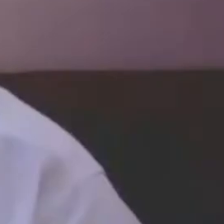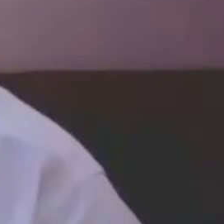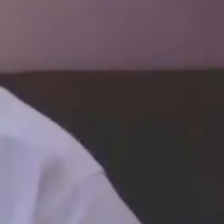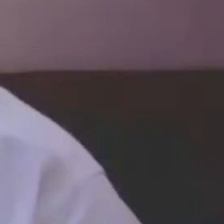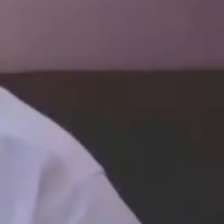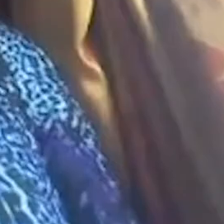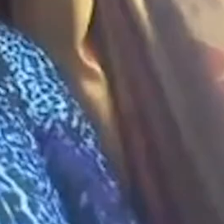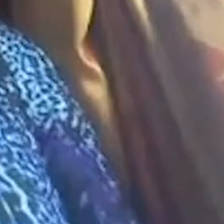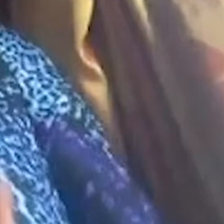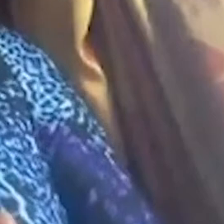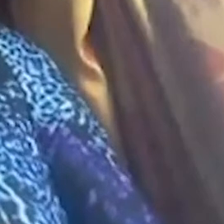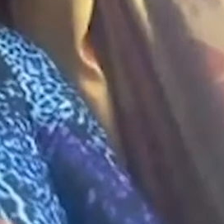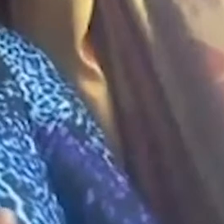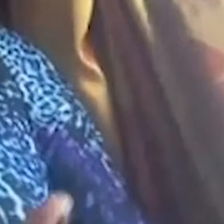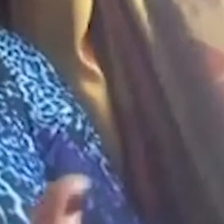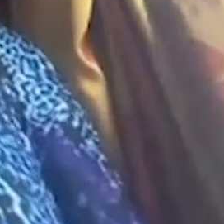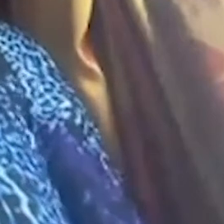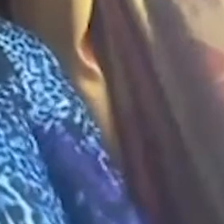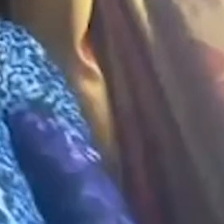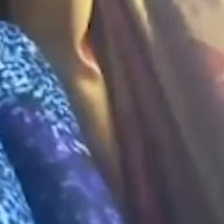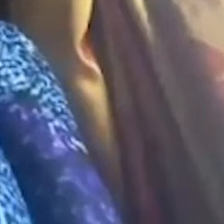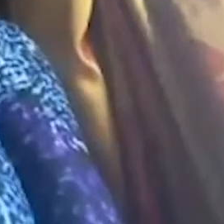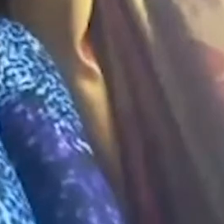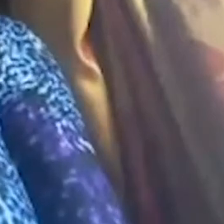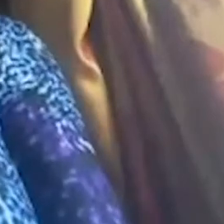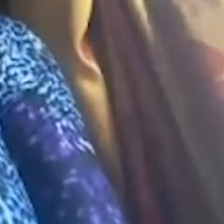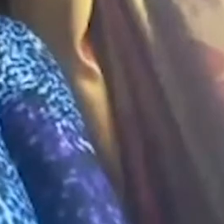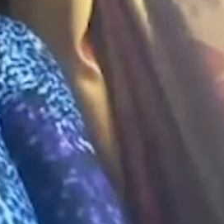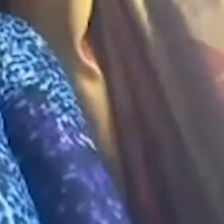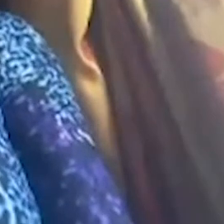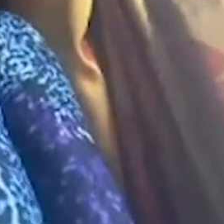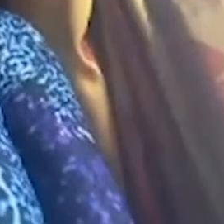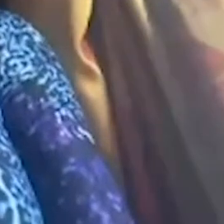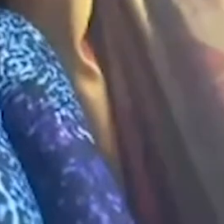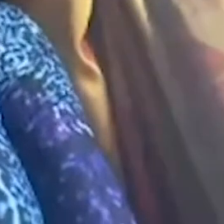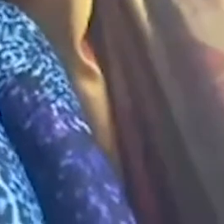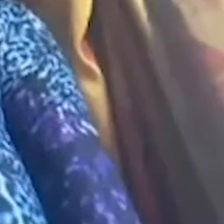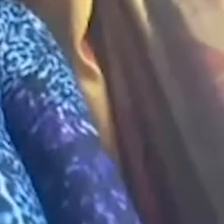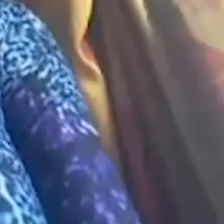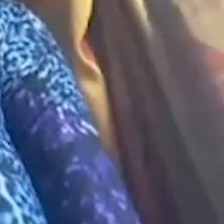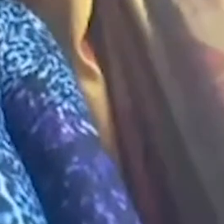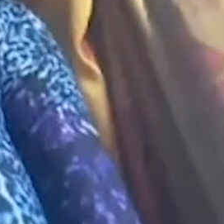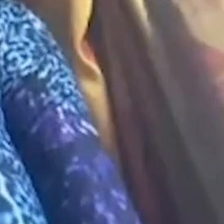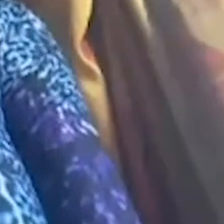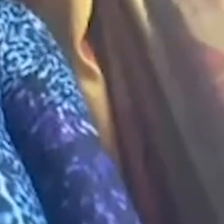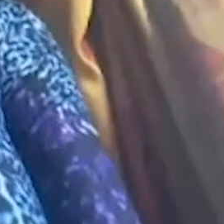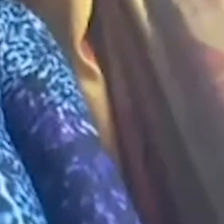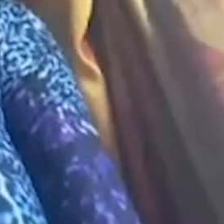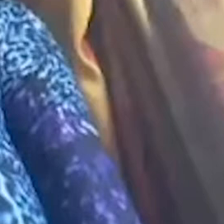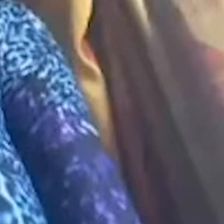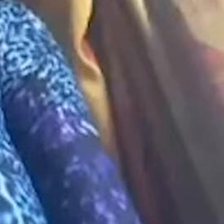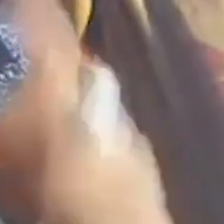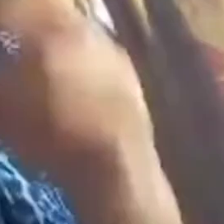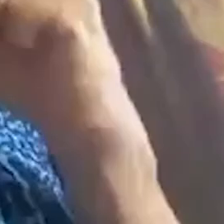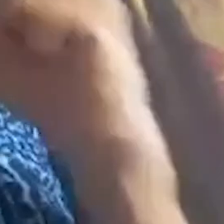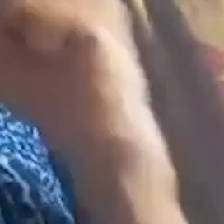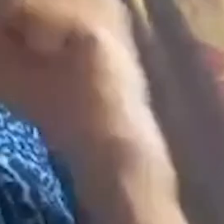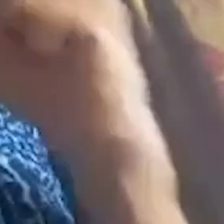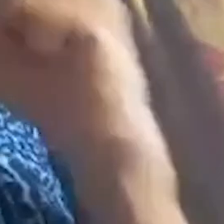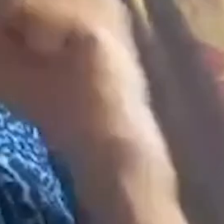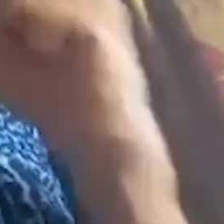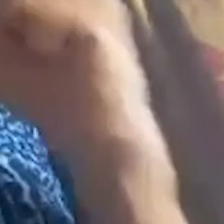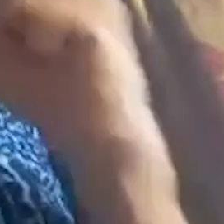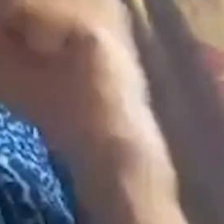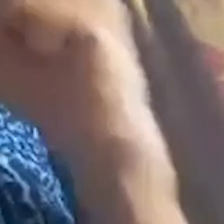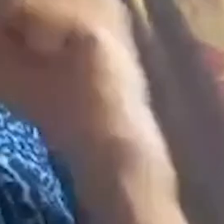marcha que puedan realmente sostenerse. Entonces, este es uno de los desafíos más